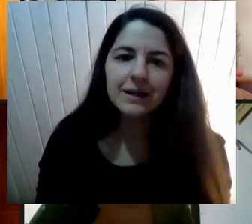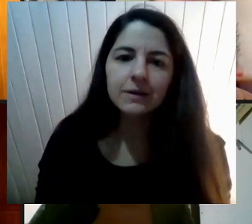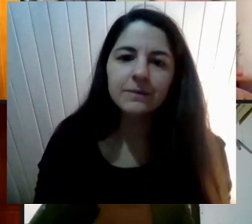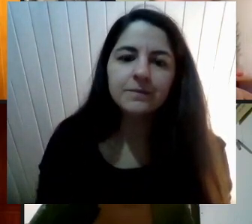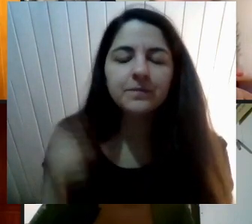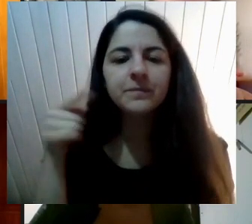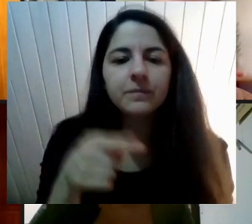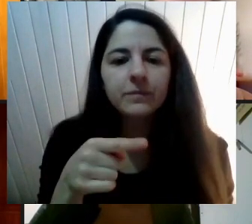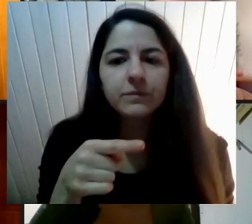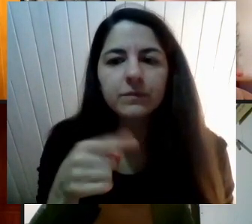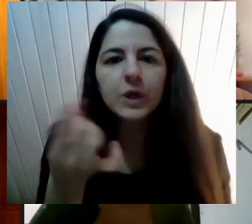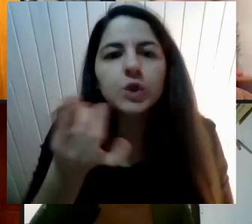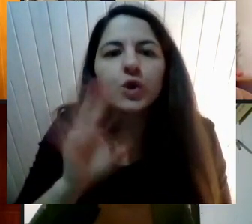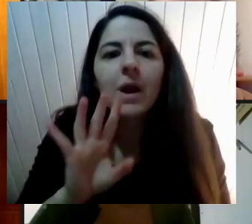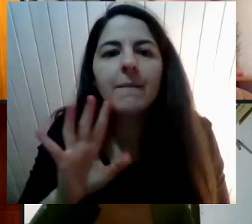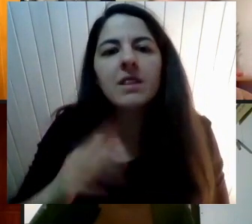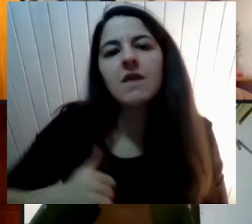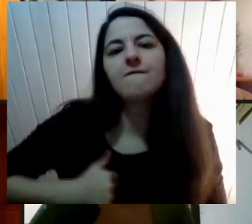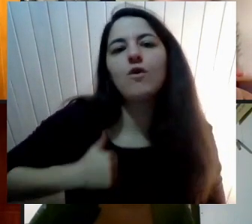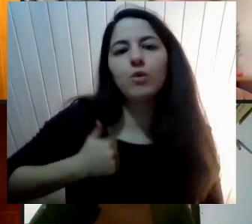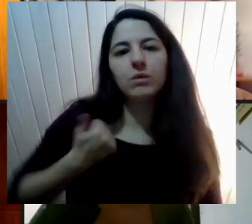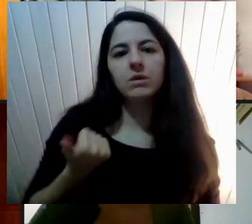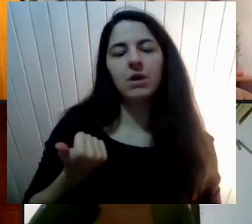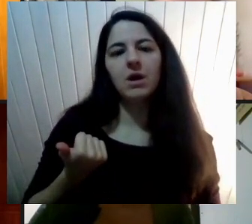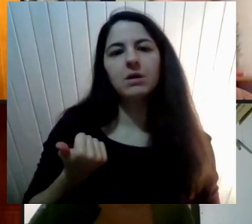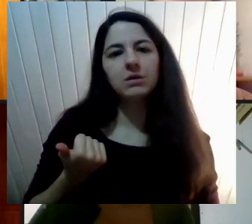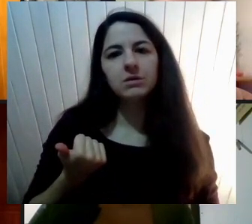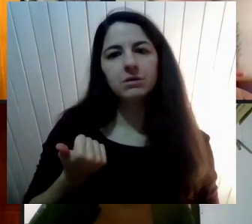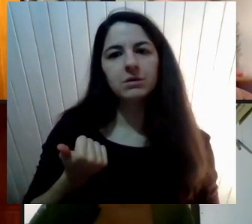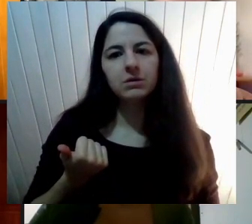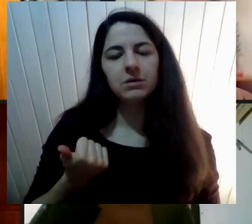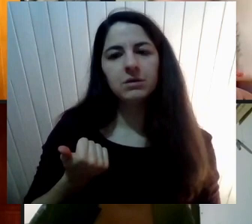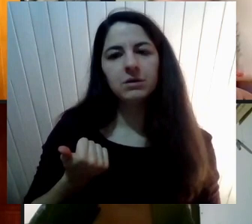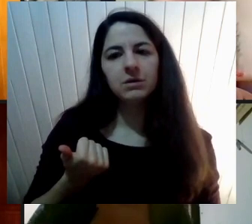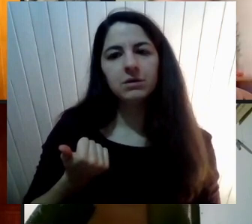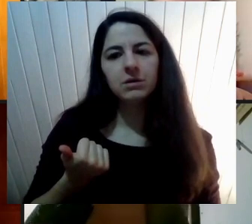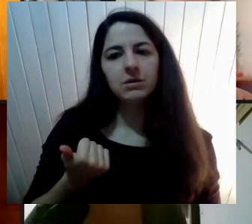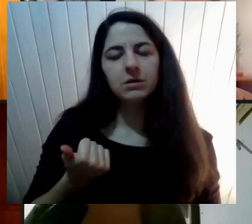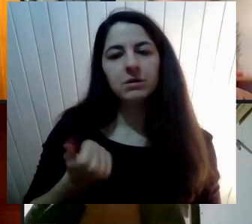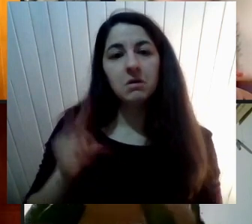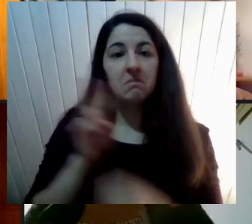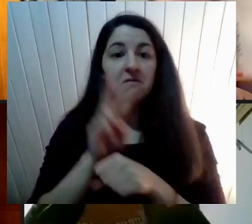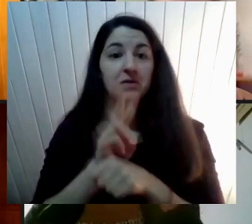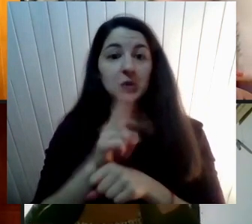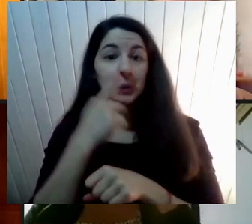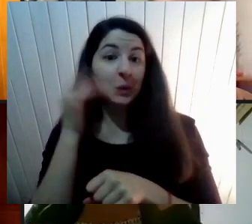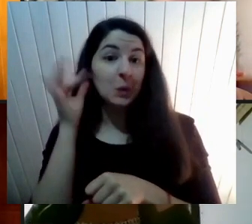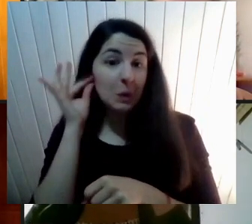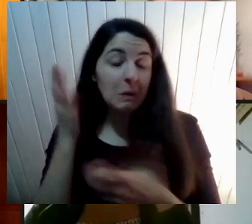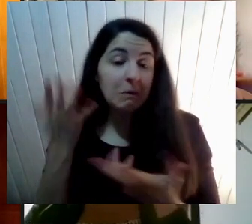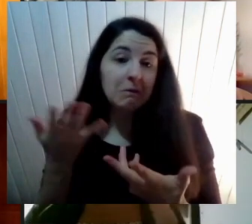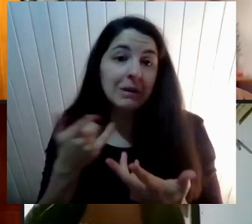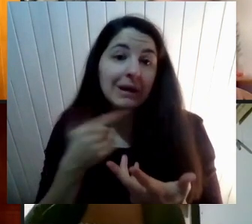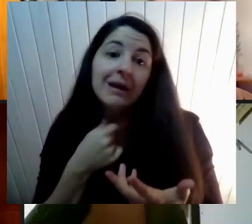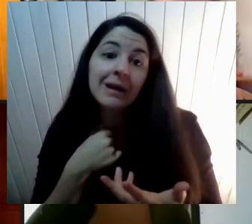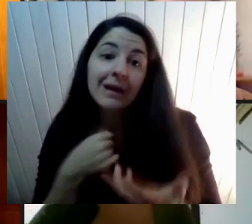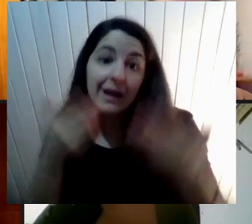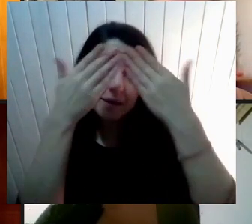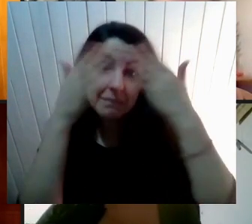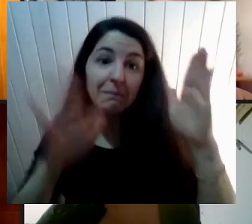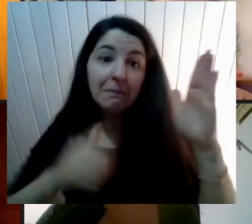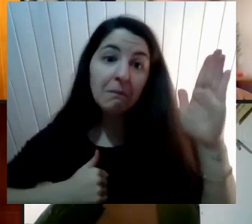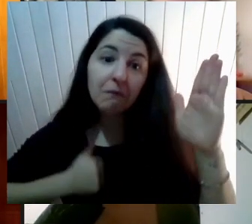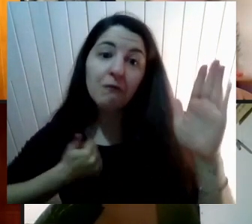Solamente por Voluntad De quien De De los profesores O profesoras Que se encuentran En el aula Pues más bien